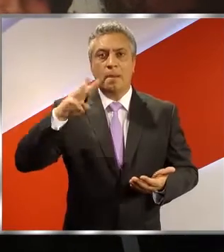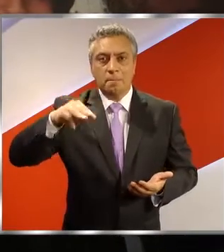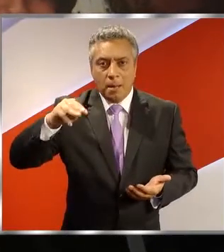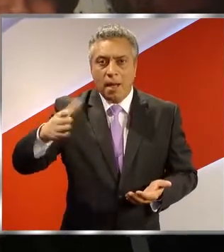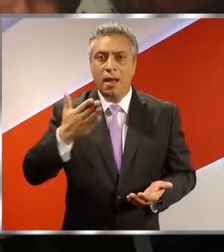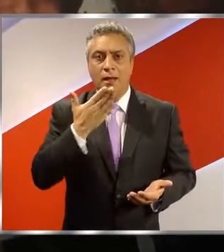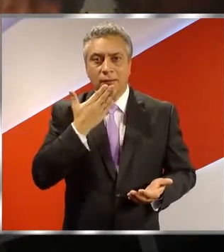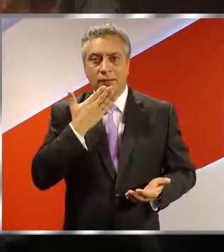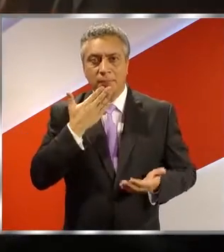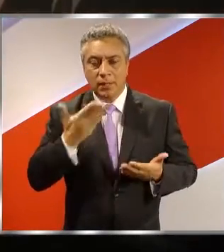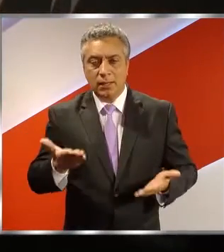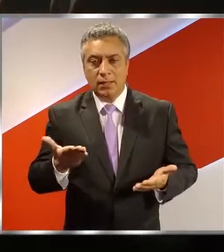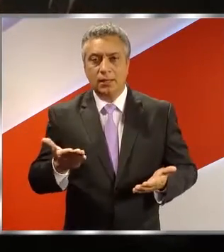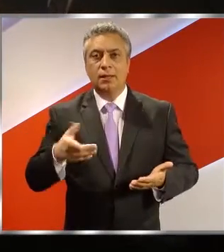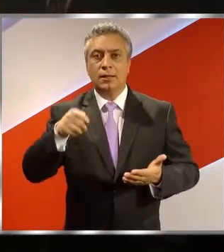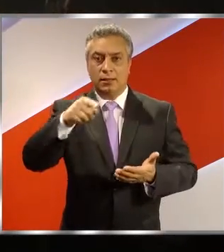madre.